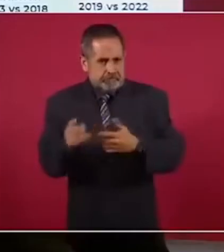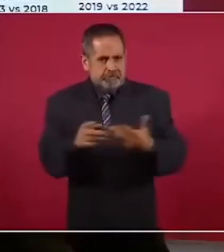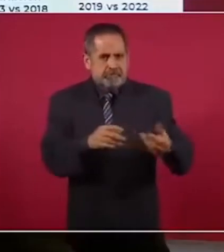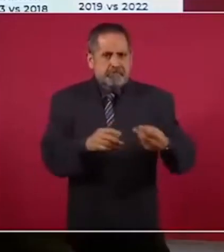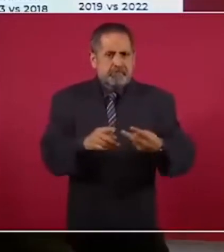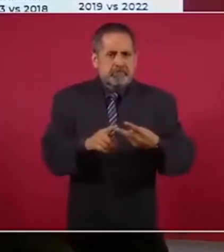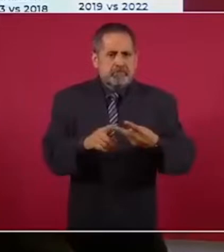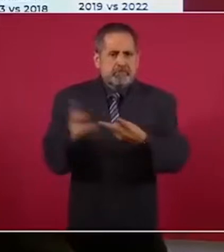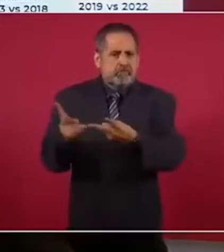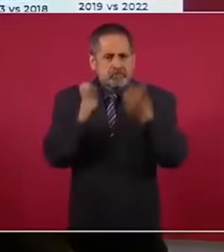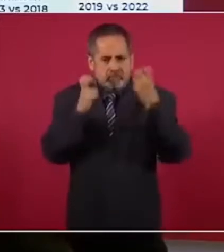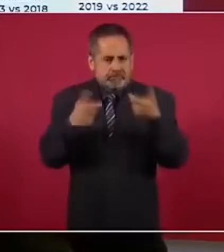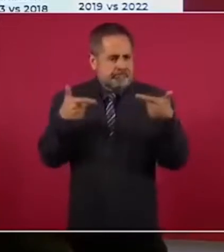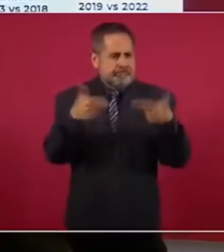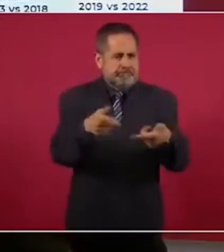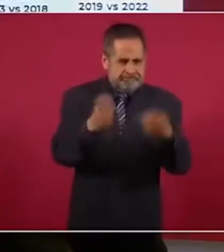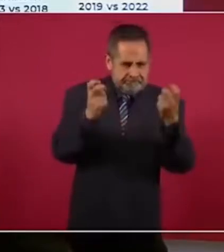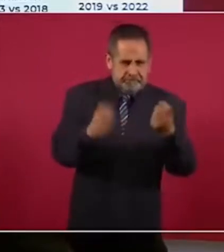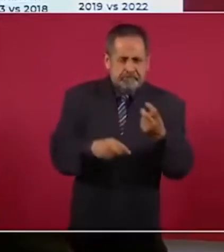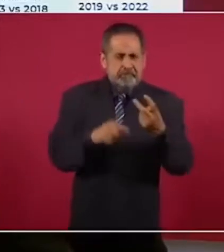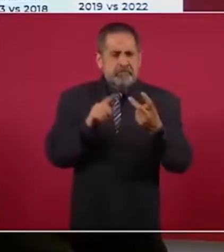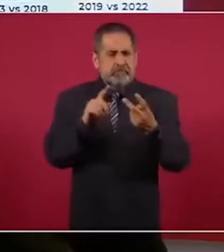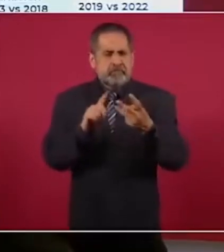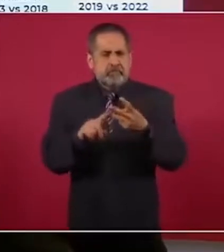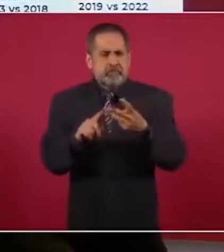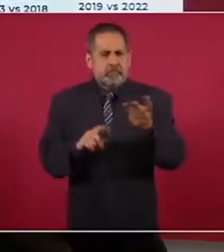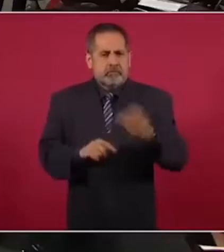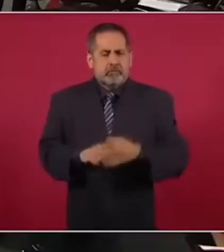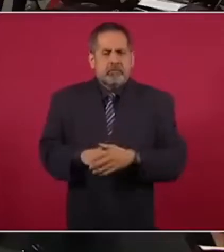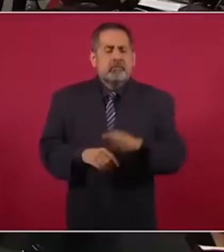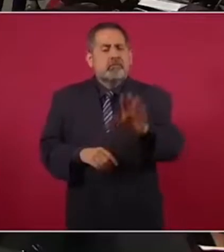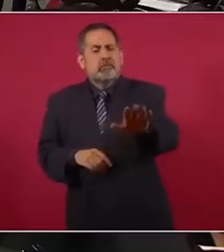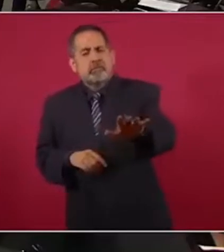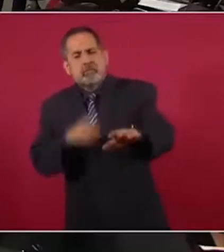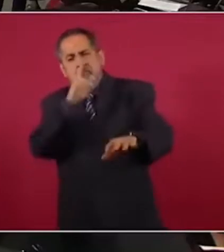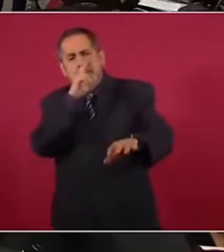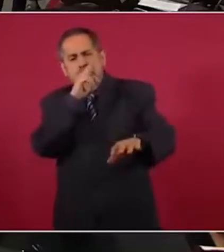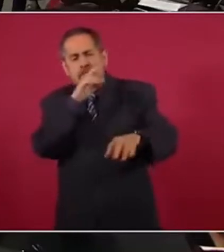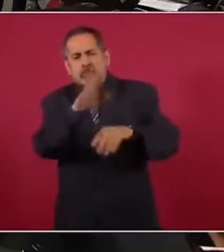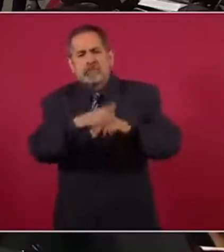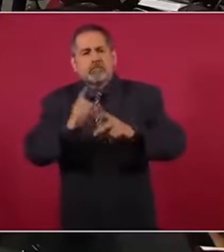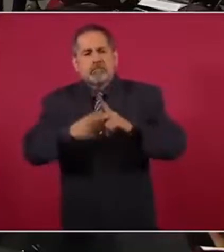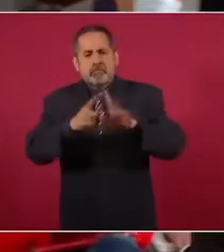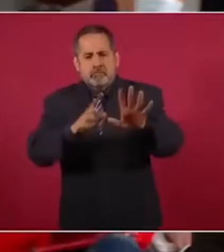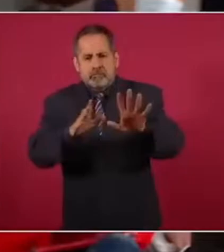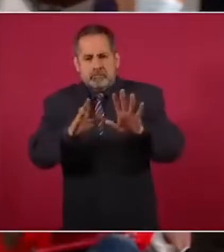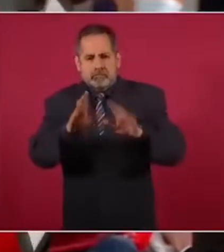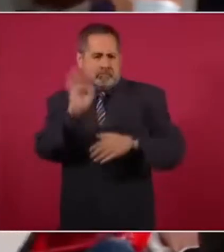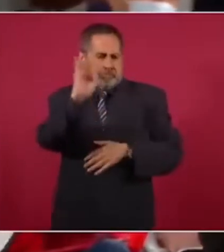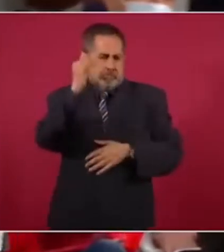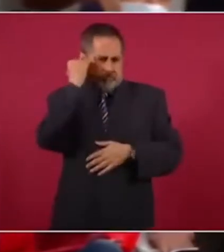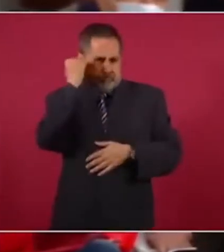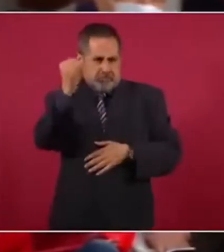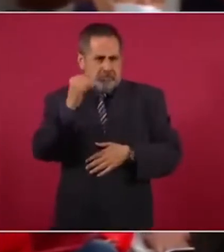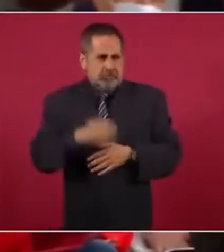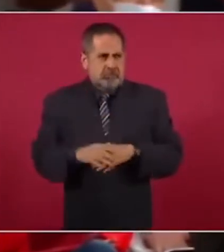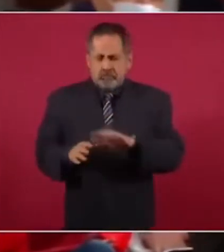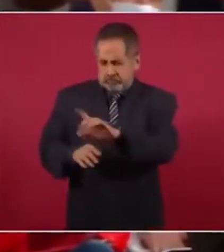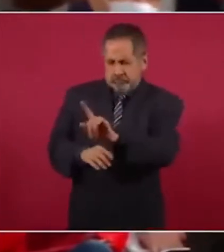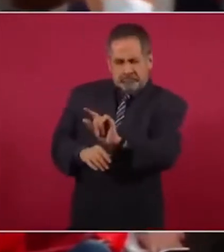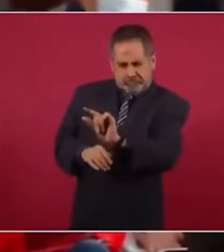robo en general? Lo preocupante son la proyección, señor presidente. Vamos a suponer… pero vamos